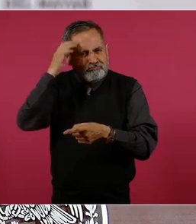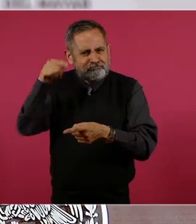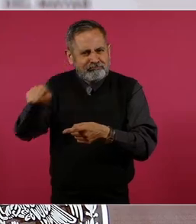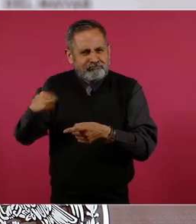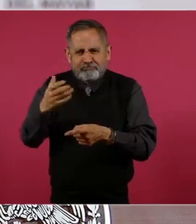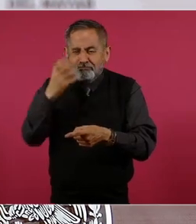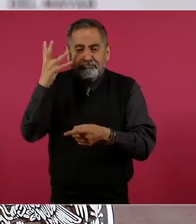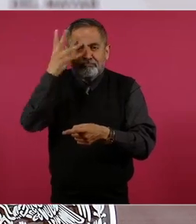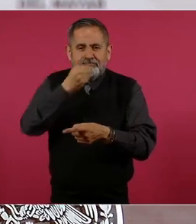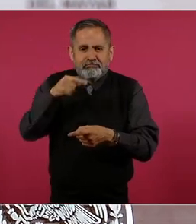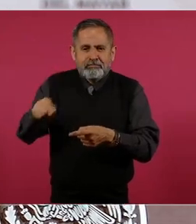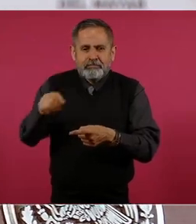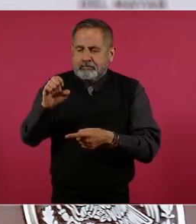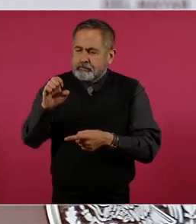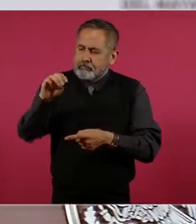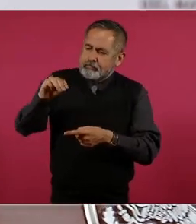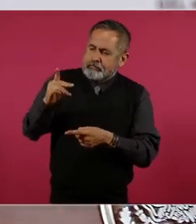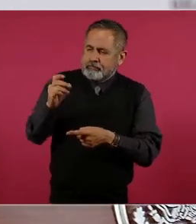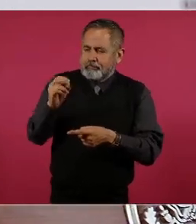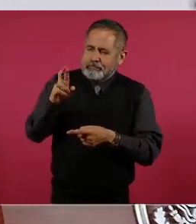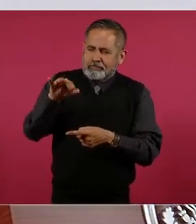es muy bello el emporio, sí.